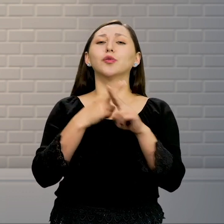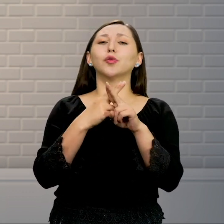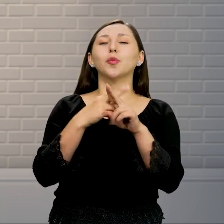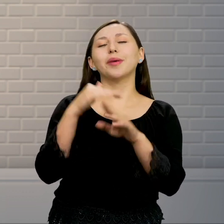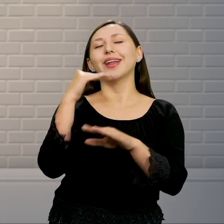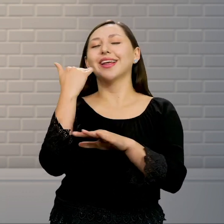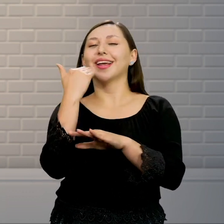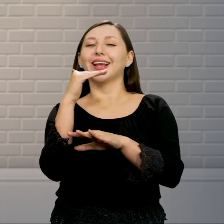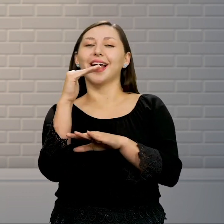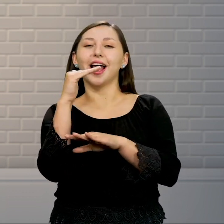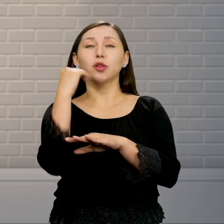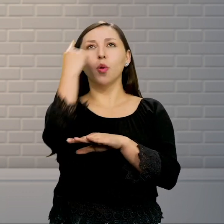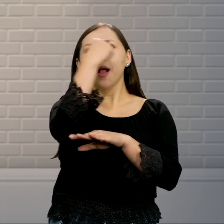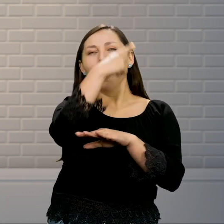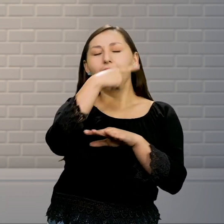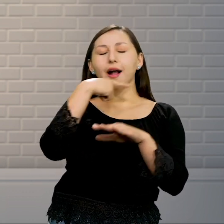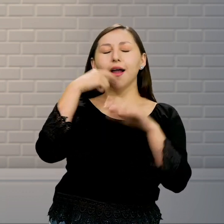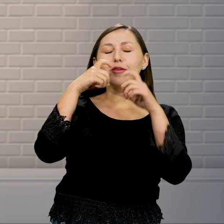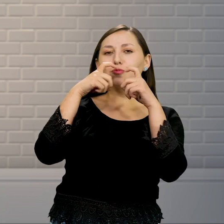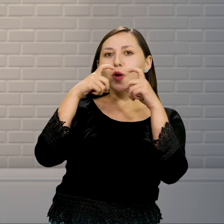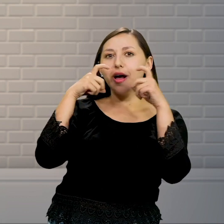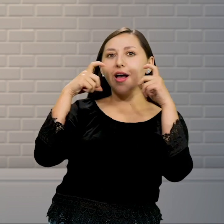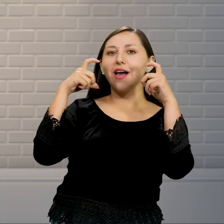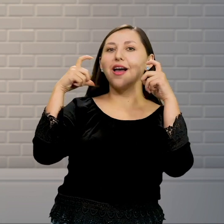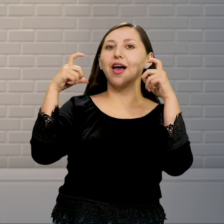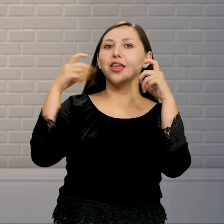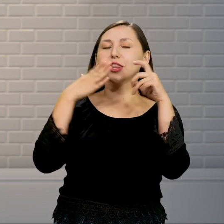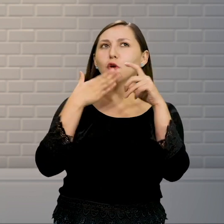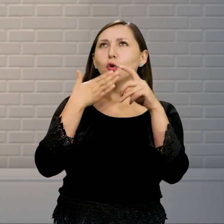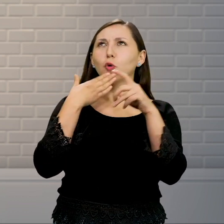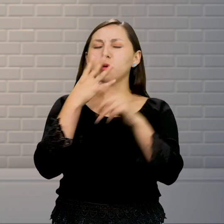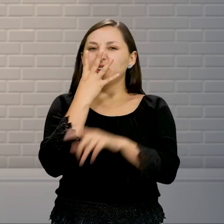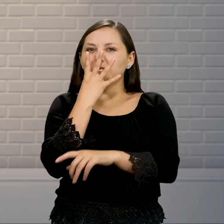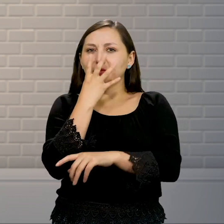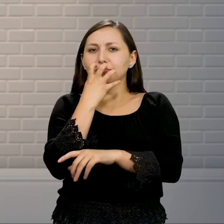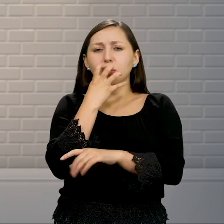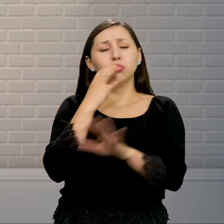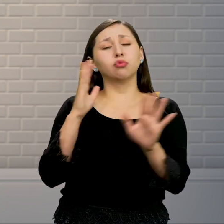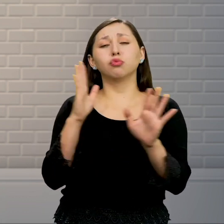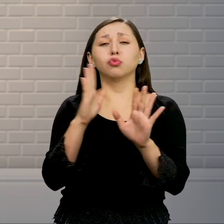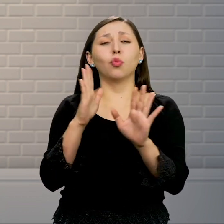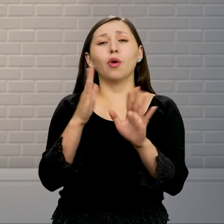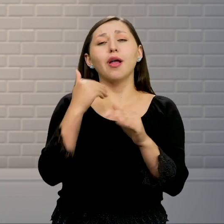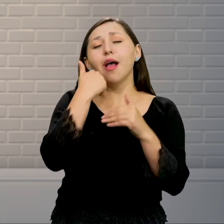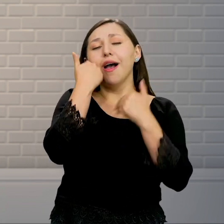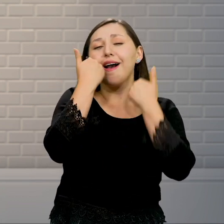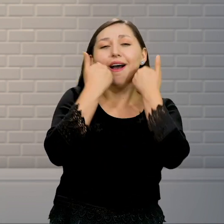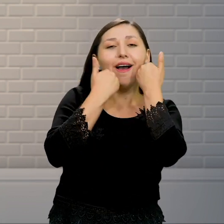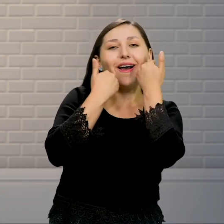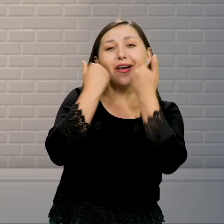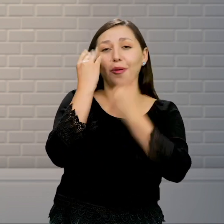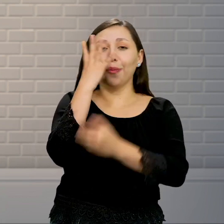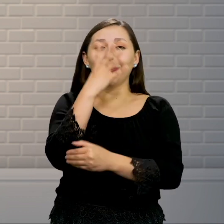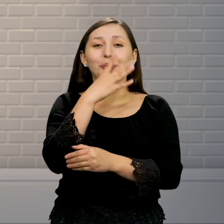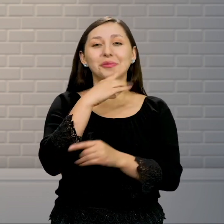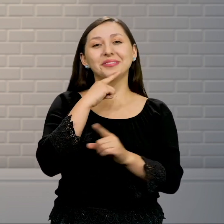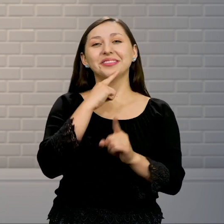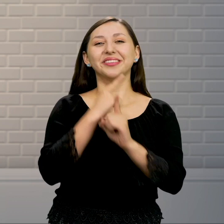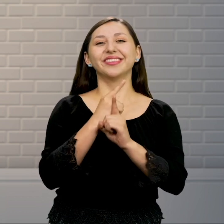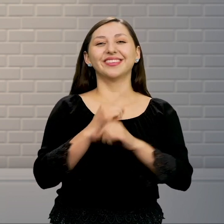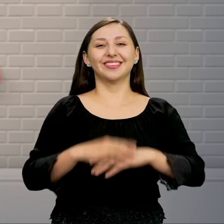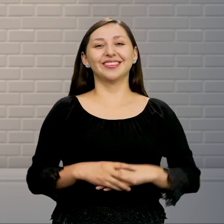esa cara super grande Sí, un hocico grande Parece que estuviera todo el tiempo bravo ¡Pero no! Él es así ¡Ay,